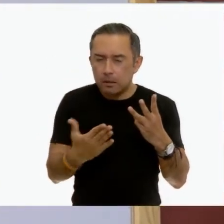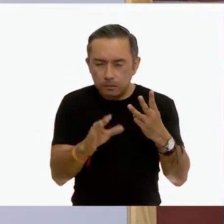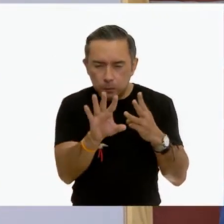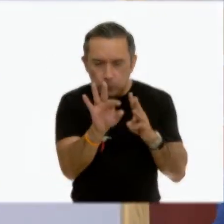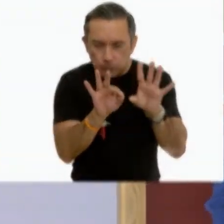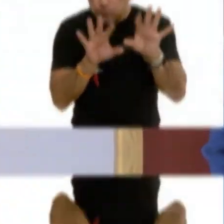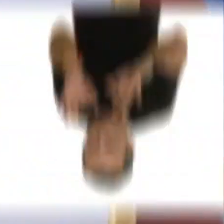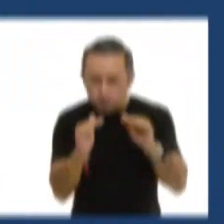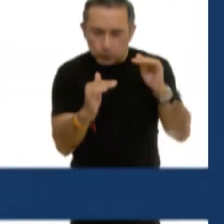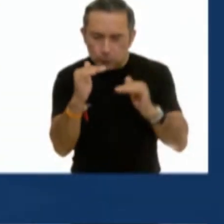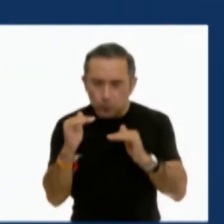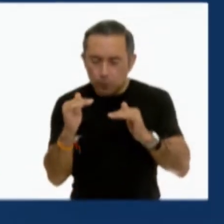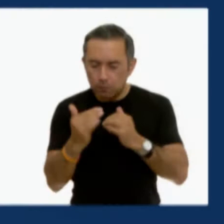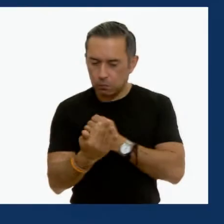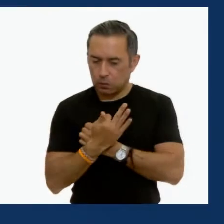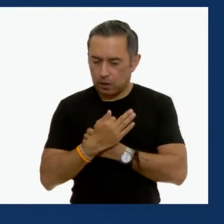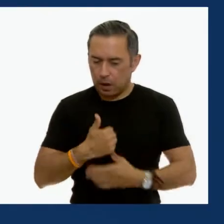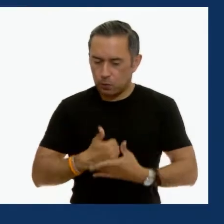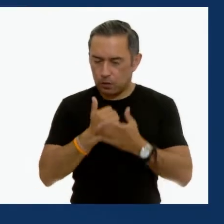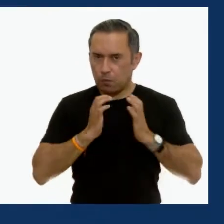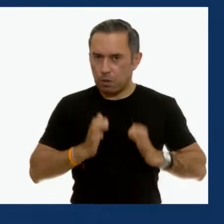mantener su cuerpo saludable?